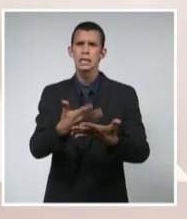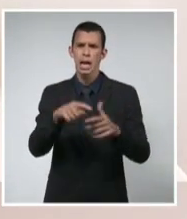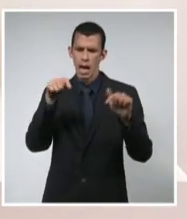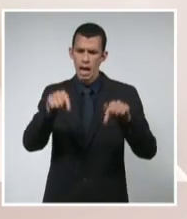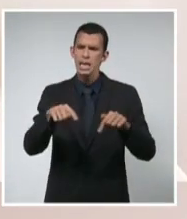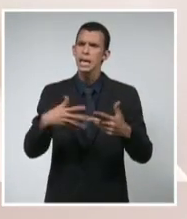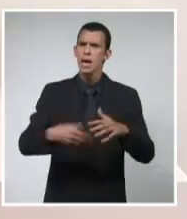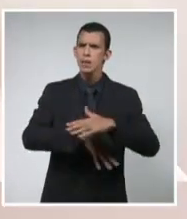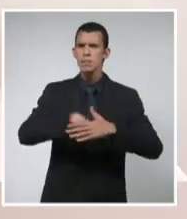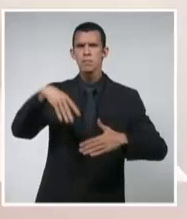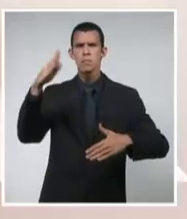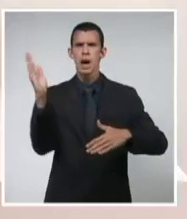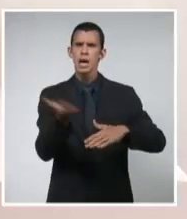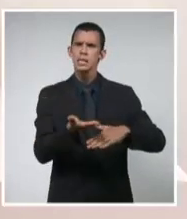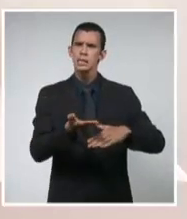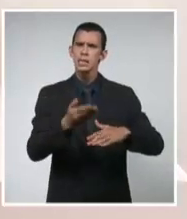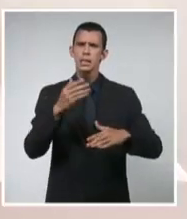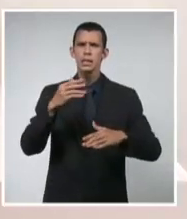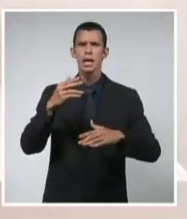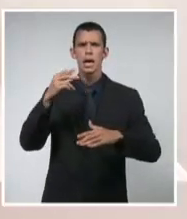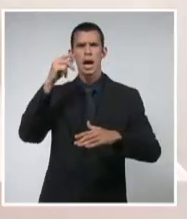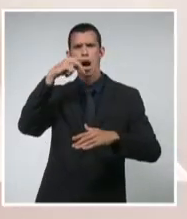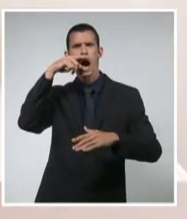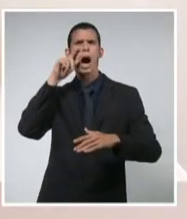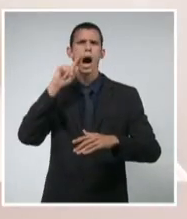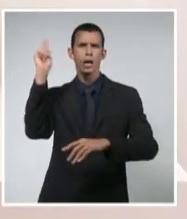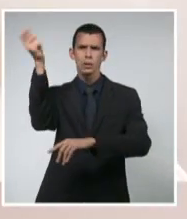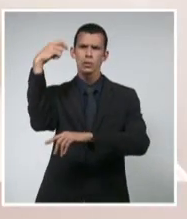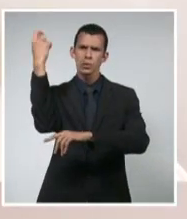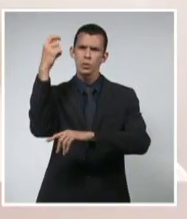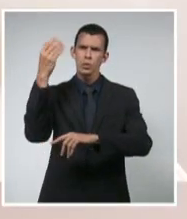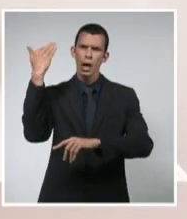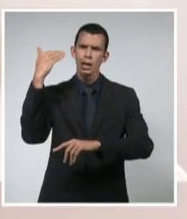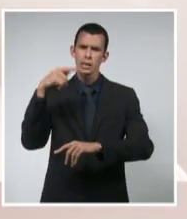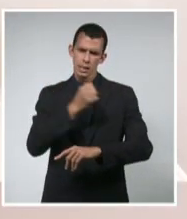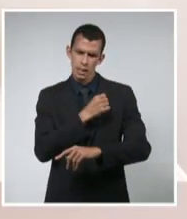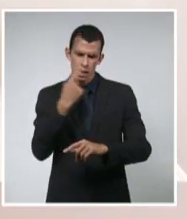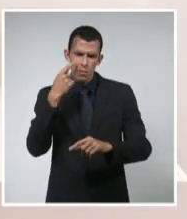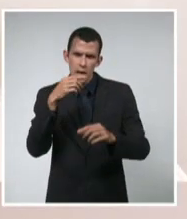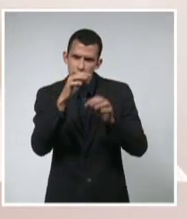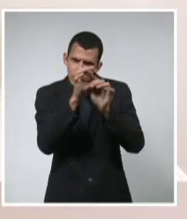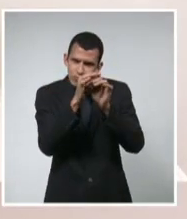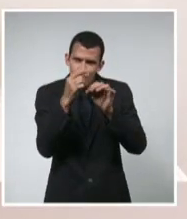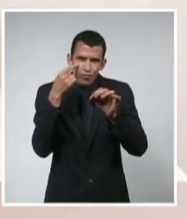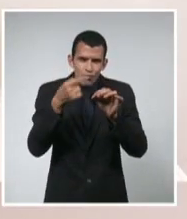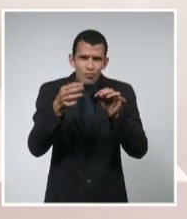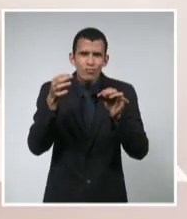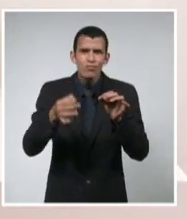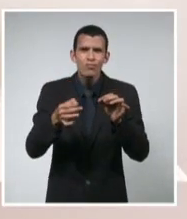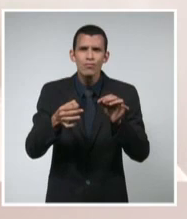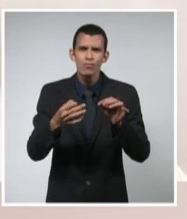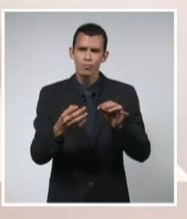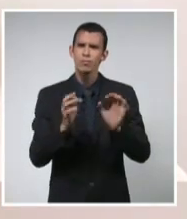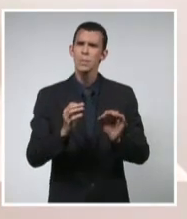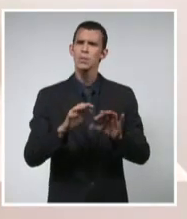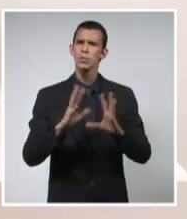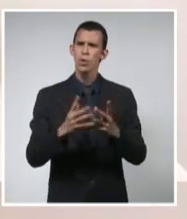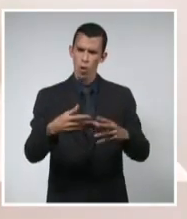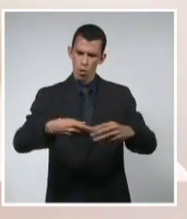Que quería tomar datos milimétricos y también de energía de ese machete.